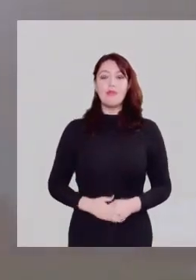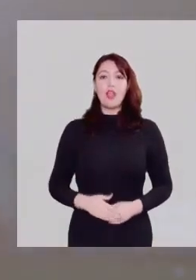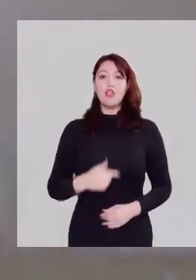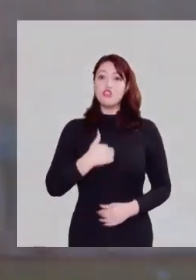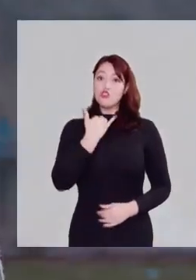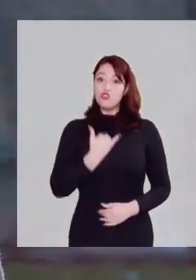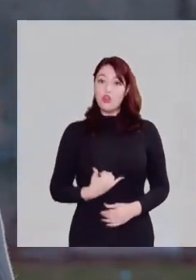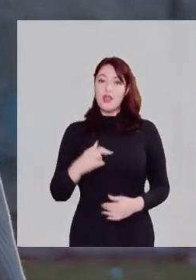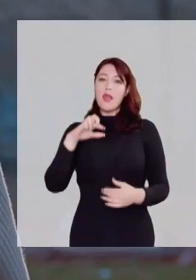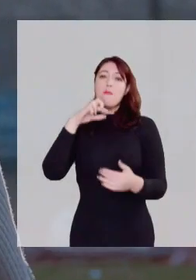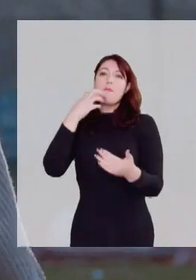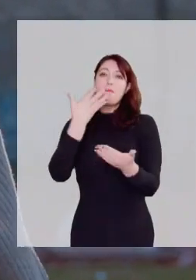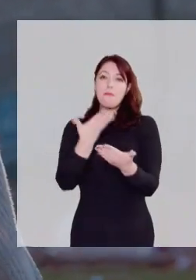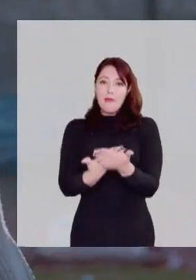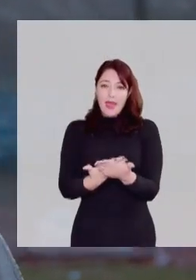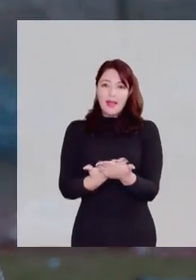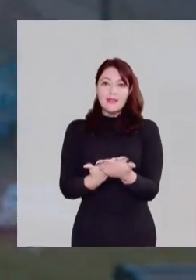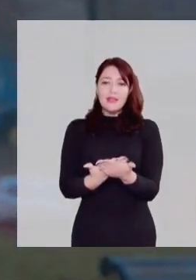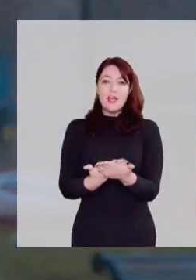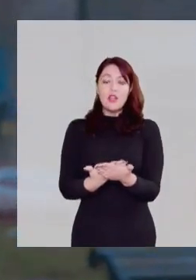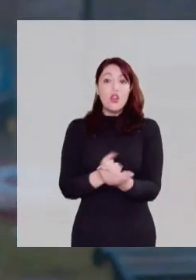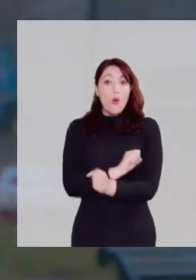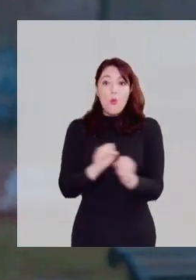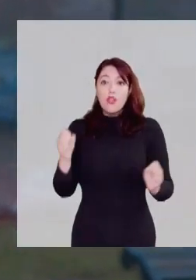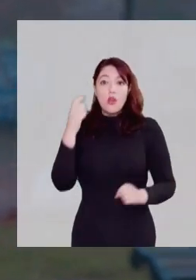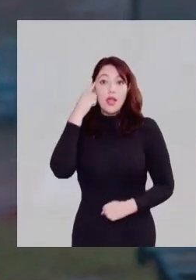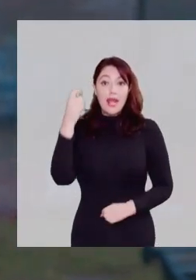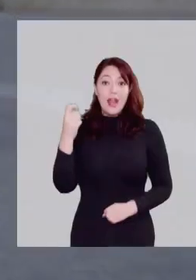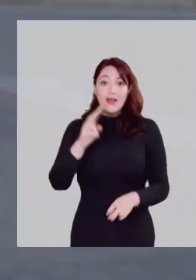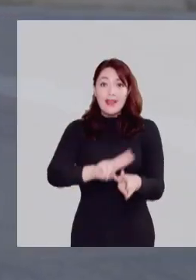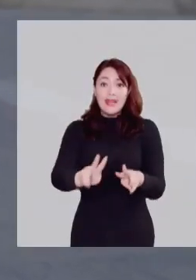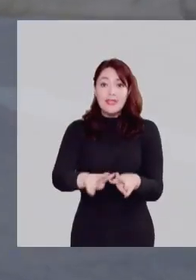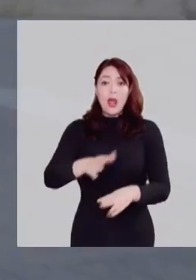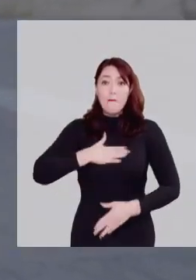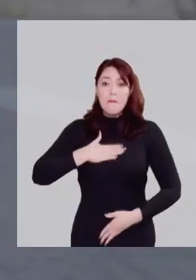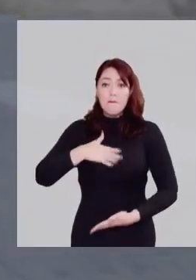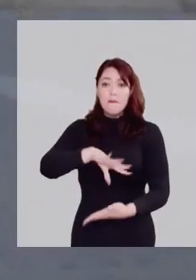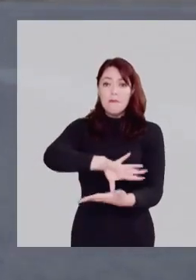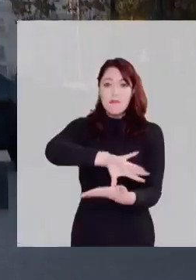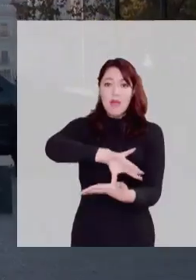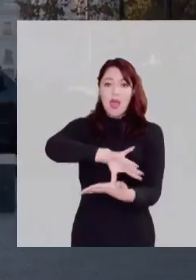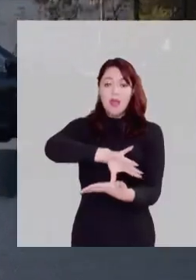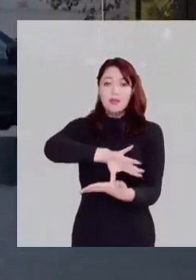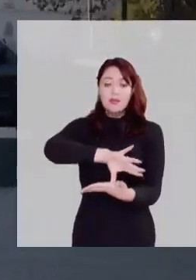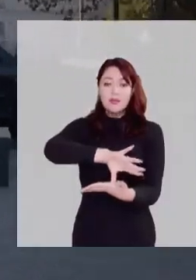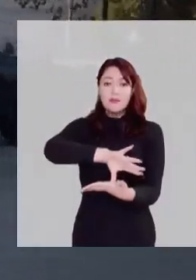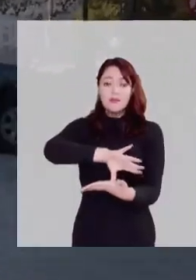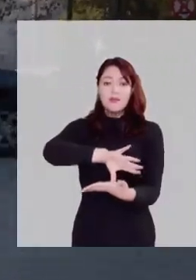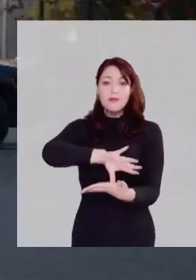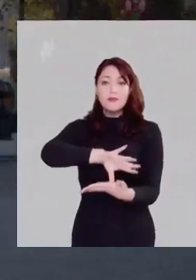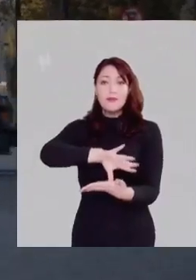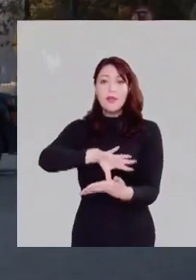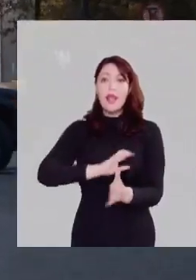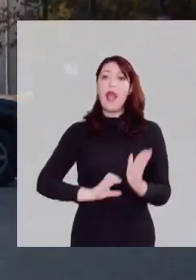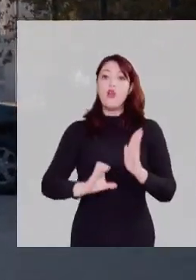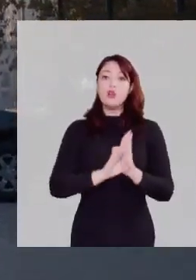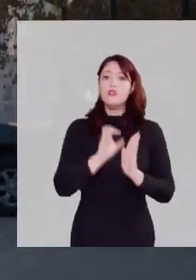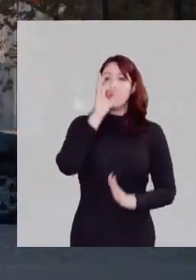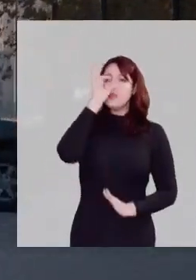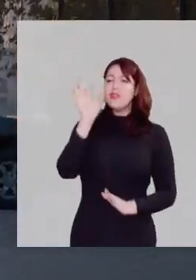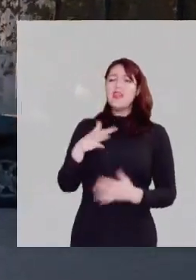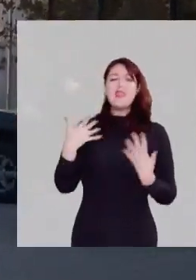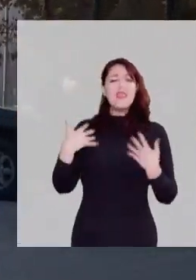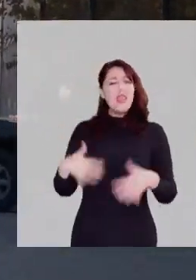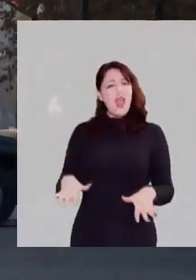Hoy yo soy una persona en paz. Por eso no puedo creer lo que le están haciendo a mi país. La constitución de